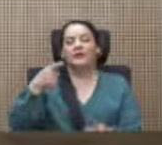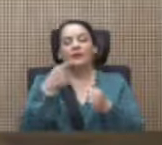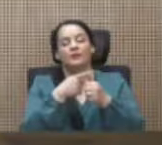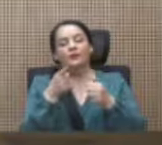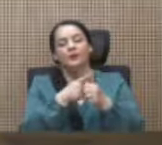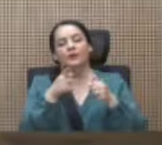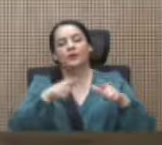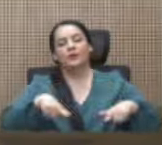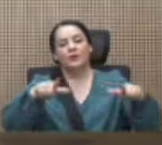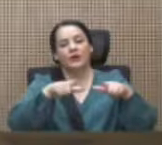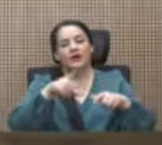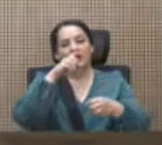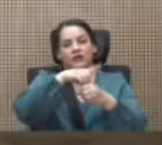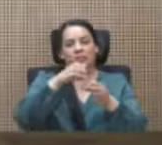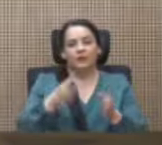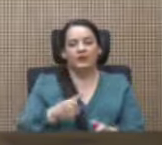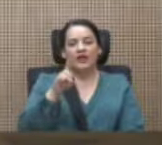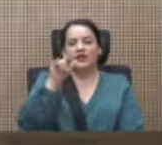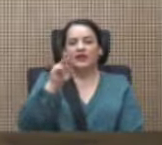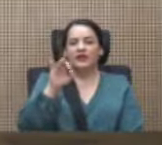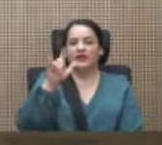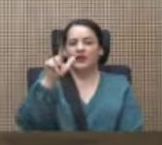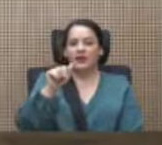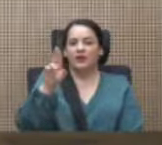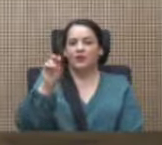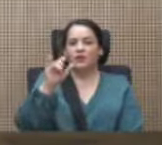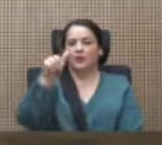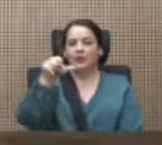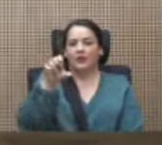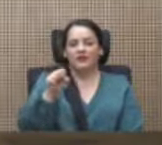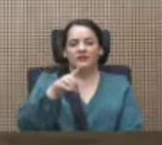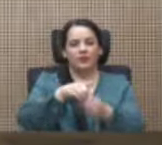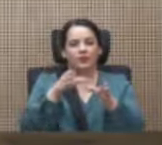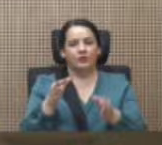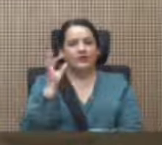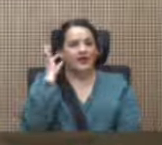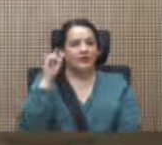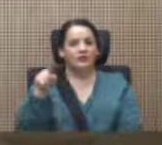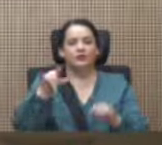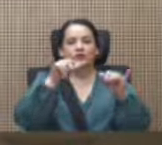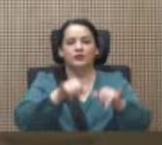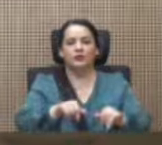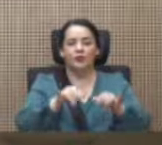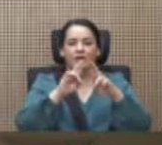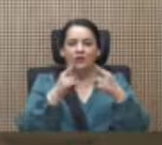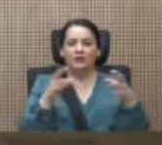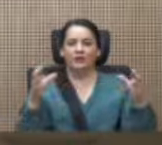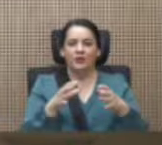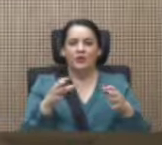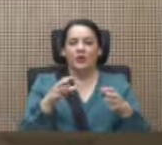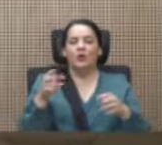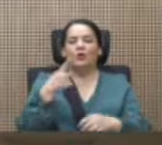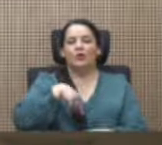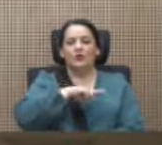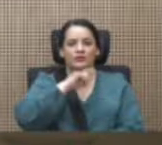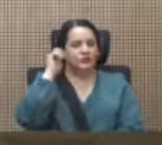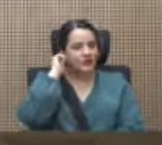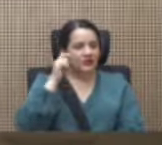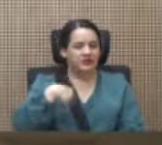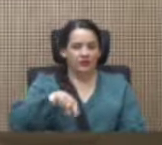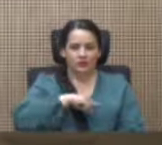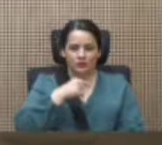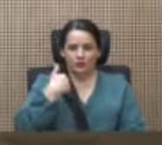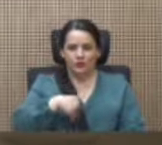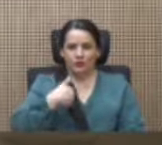En lugar, a la diputada Daniela Rojas. Diputada Daniela Rojas, usted estuvo en esa reunión con nosotras y nosotros y expresamente les dije